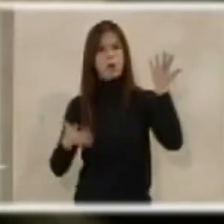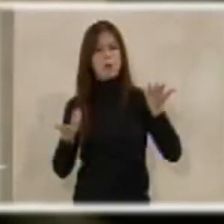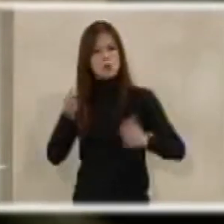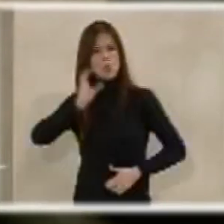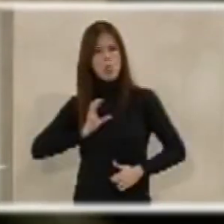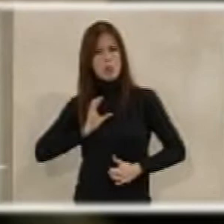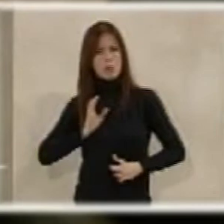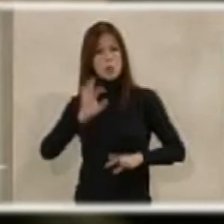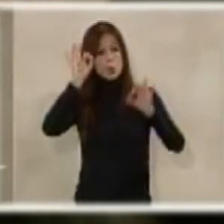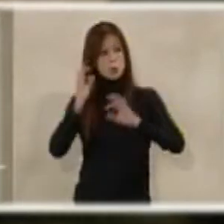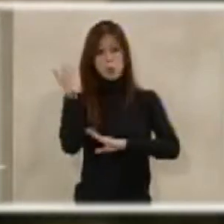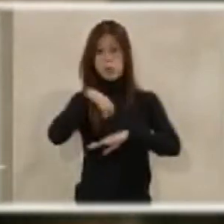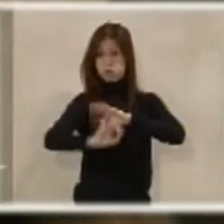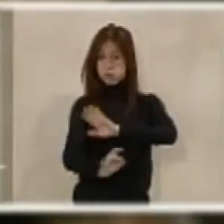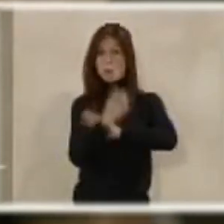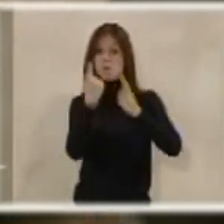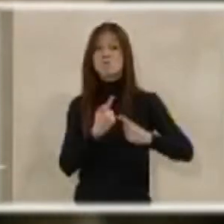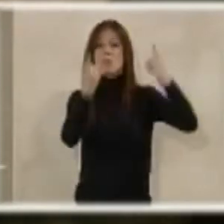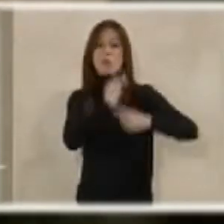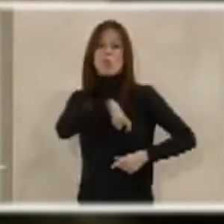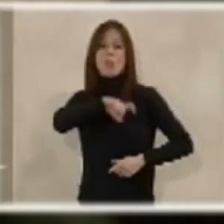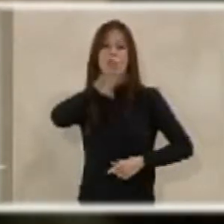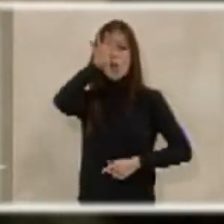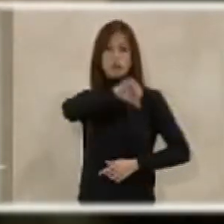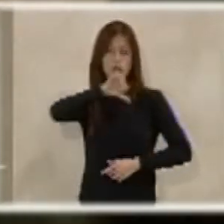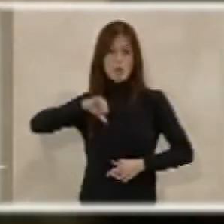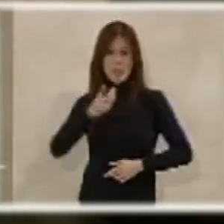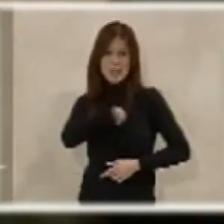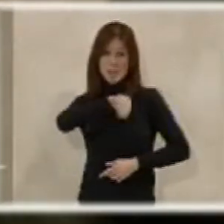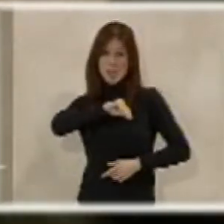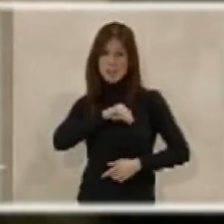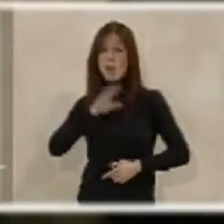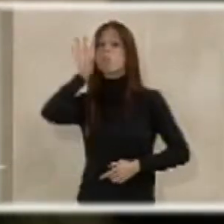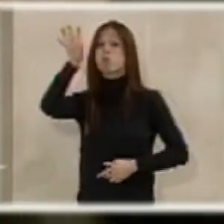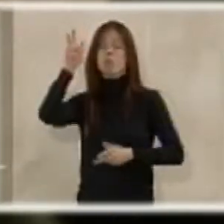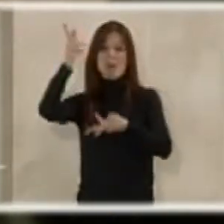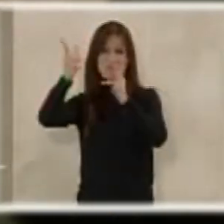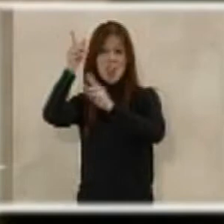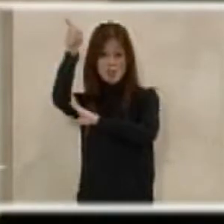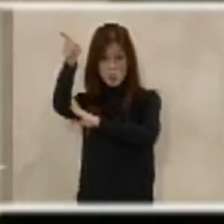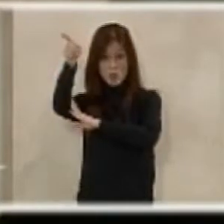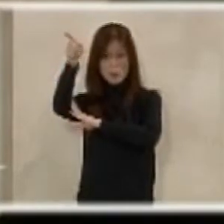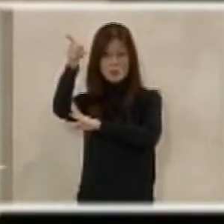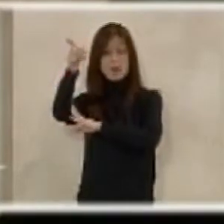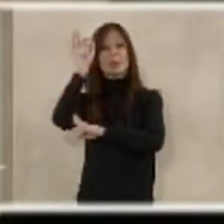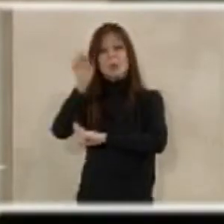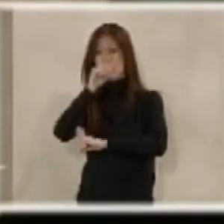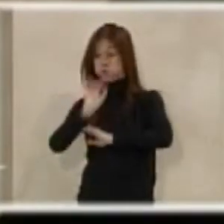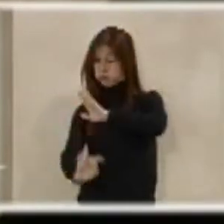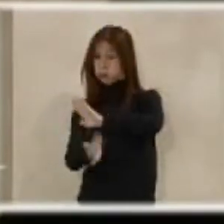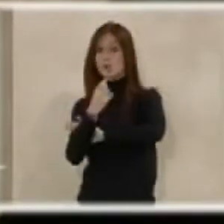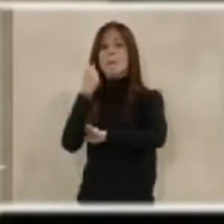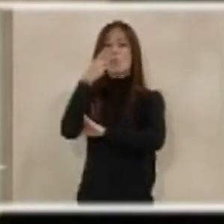Desde que se creó la primera Policía Autonómica en España, en el País Vasco, la Archancha, que fue en el año